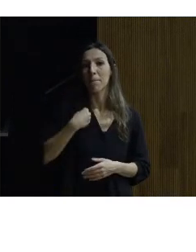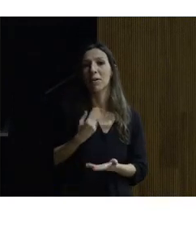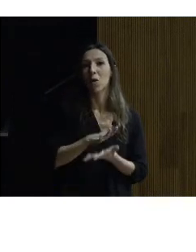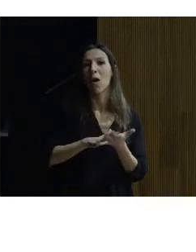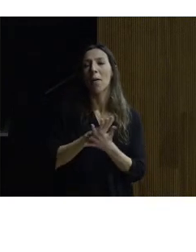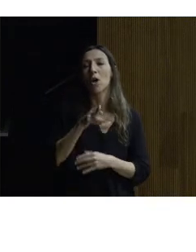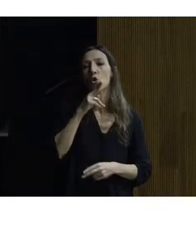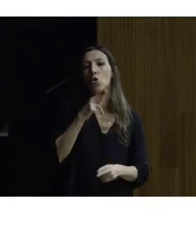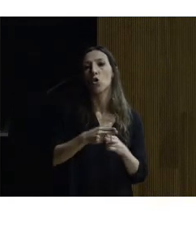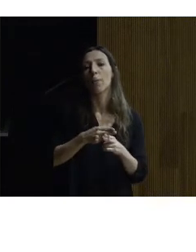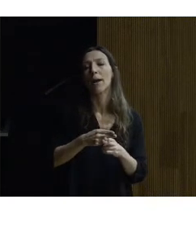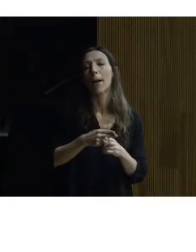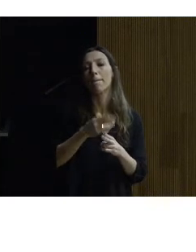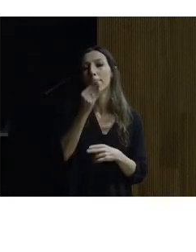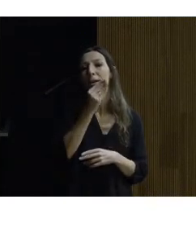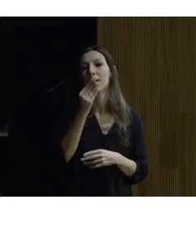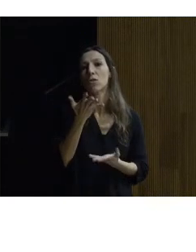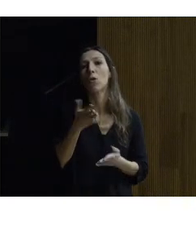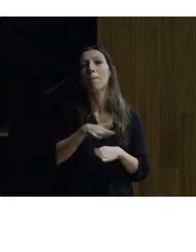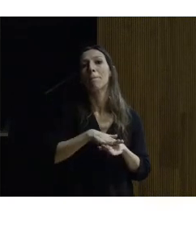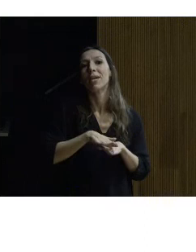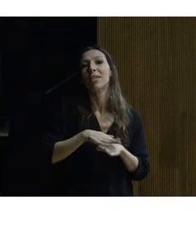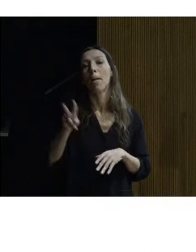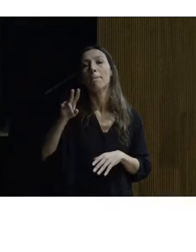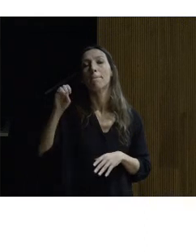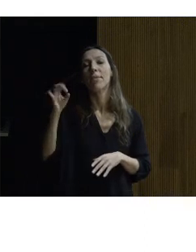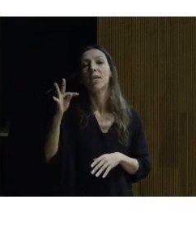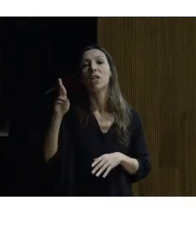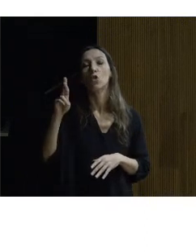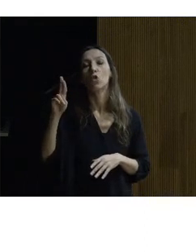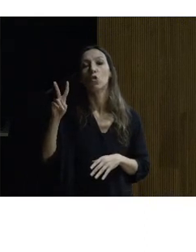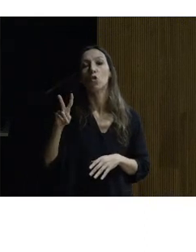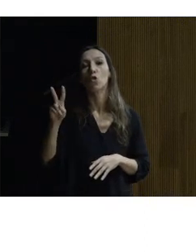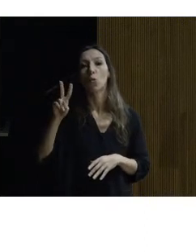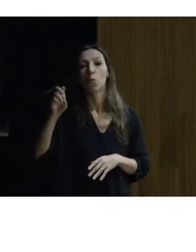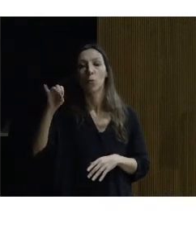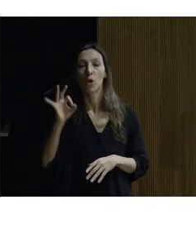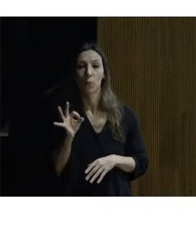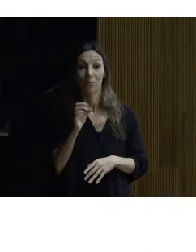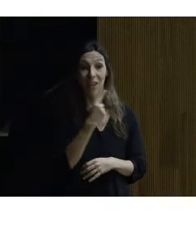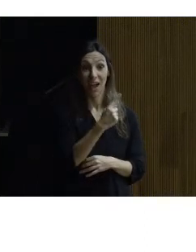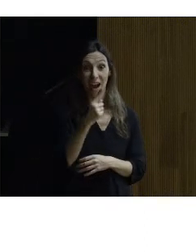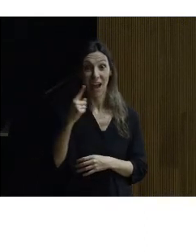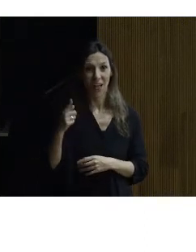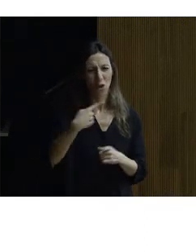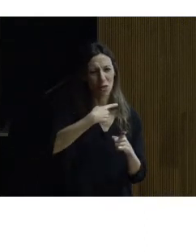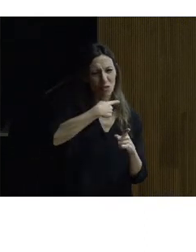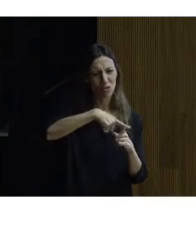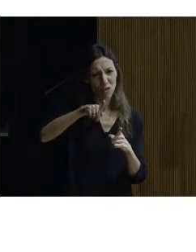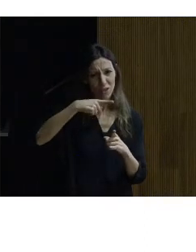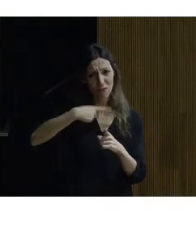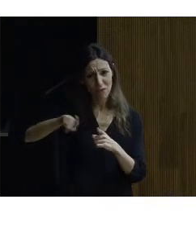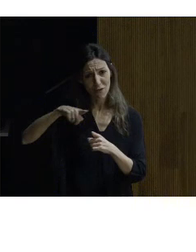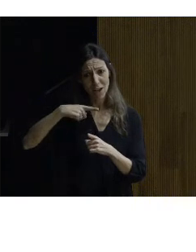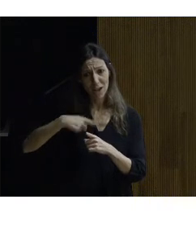patrón y se basaba en Vitruvio y todos sabemos que cada uno de nosotros somos distintos cada ser humano es